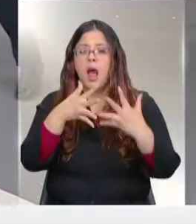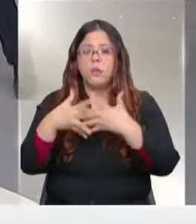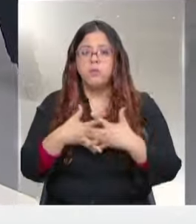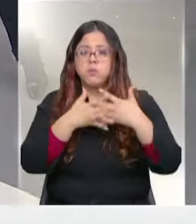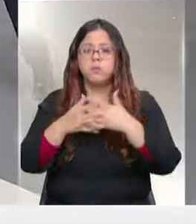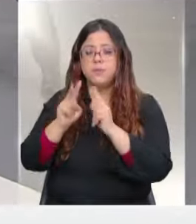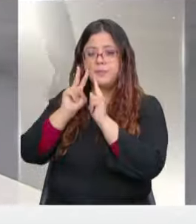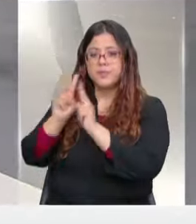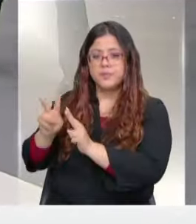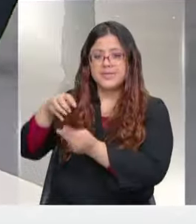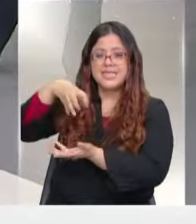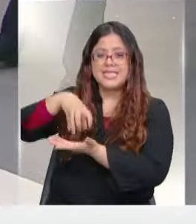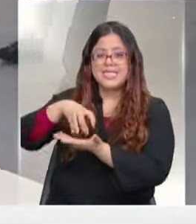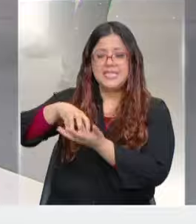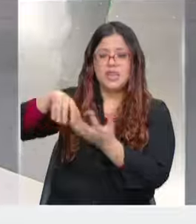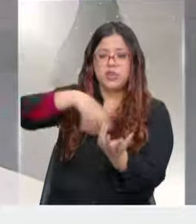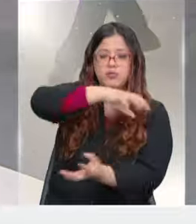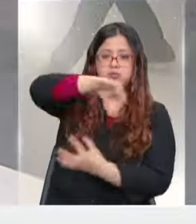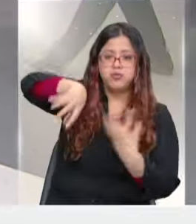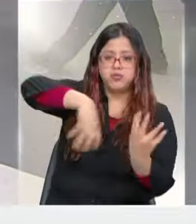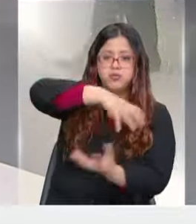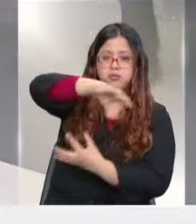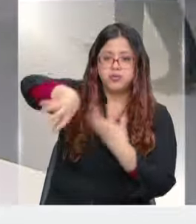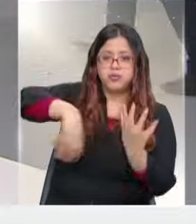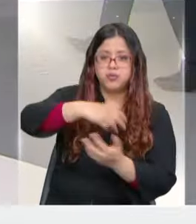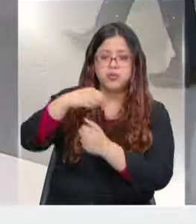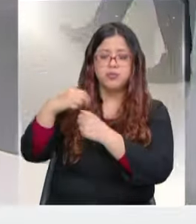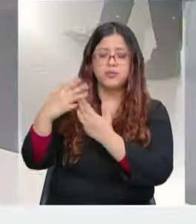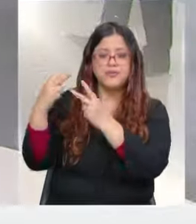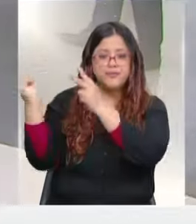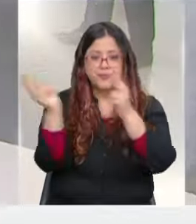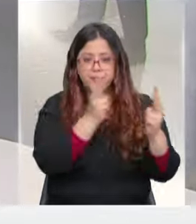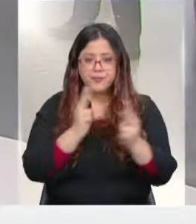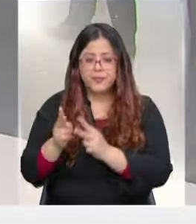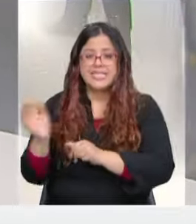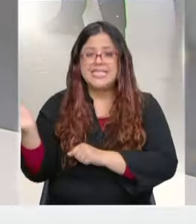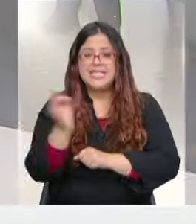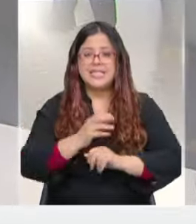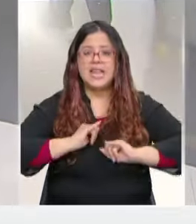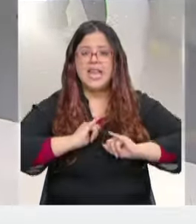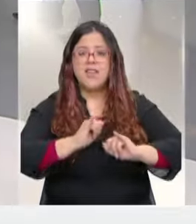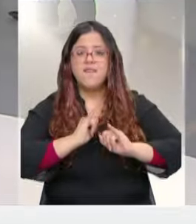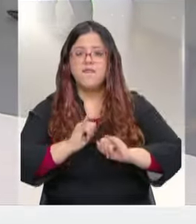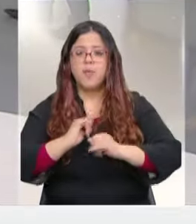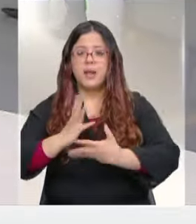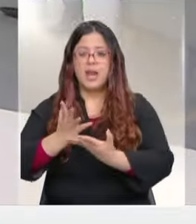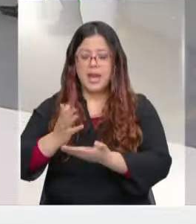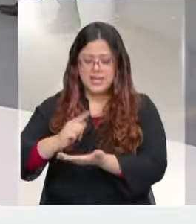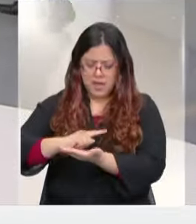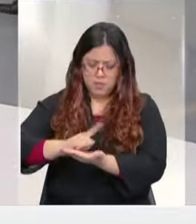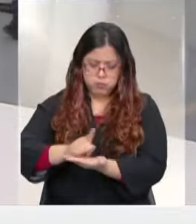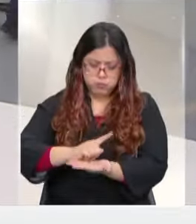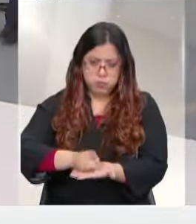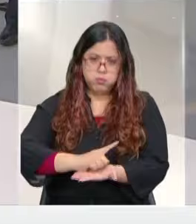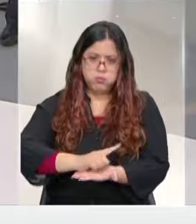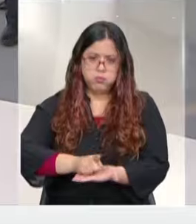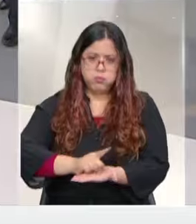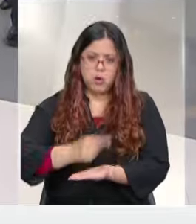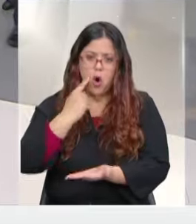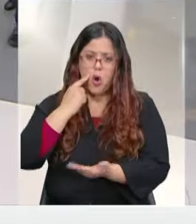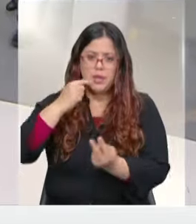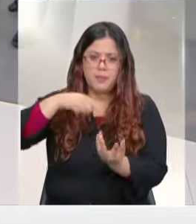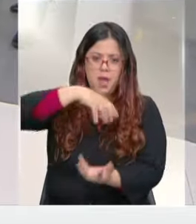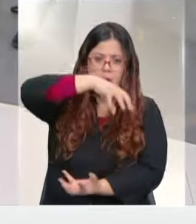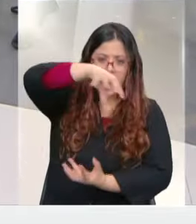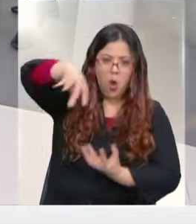Centro Nacional de Huracanes en este momento. E indica, los datos del radar Doppler indican que el ojo